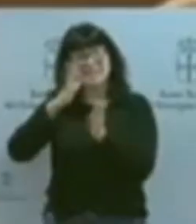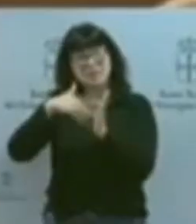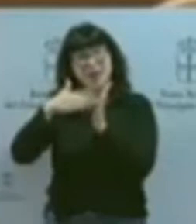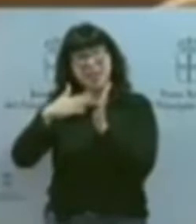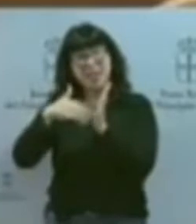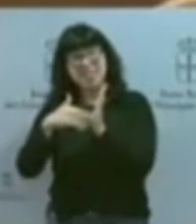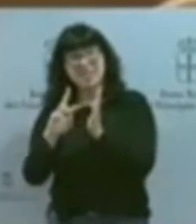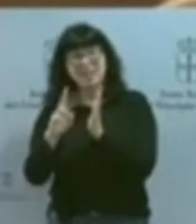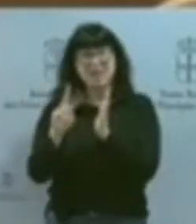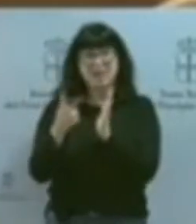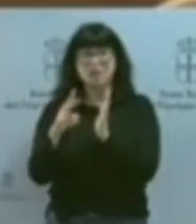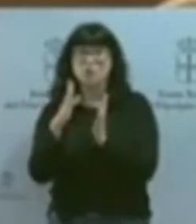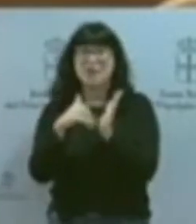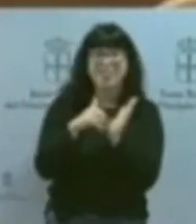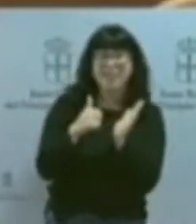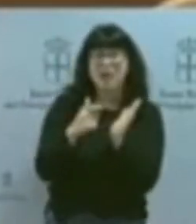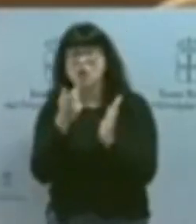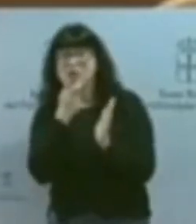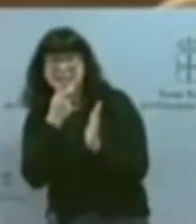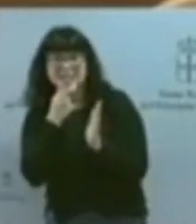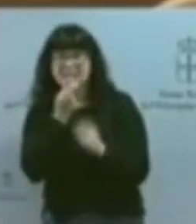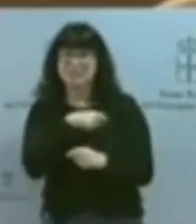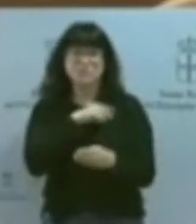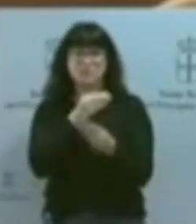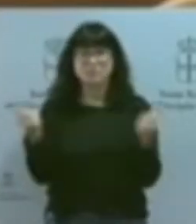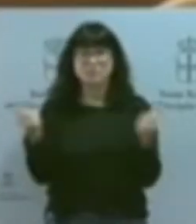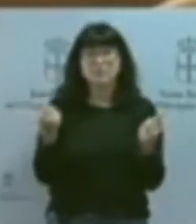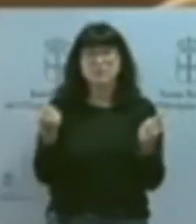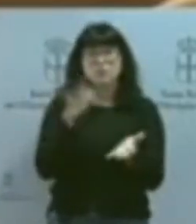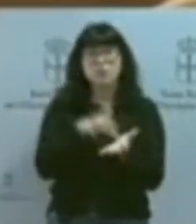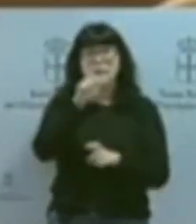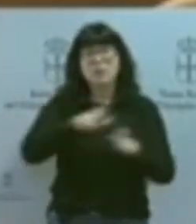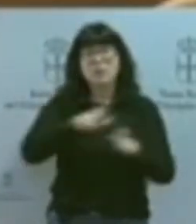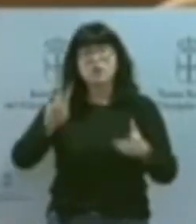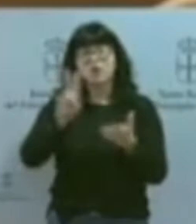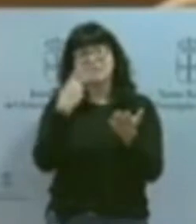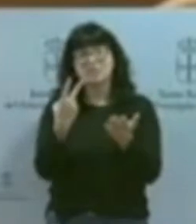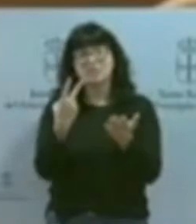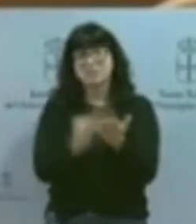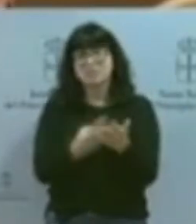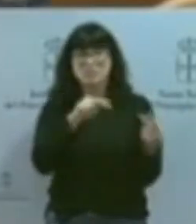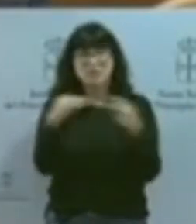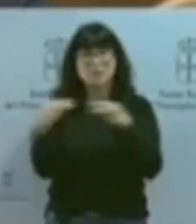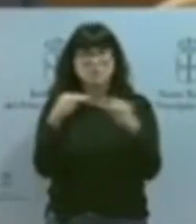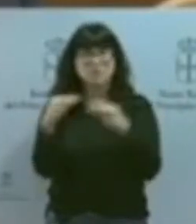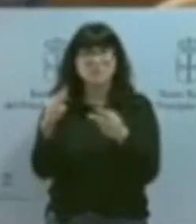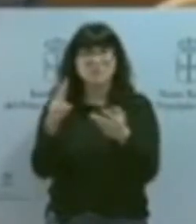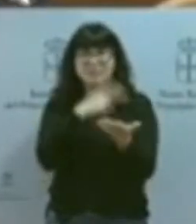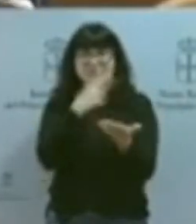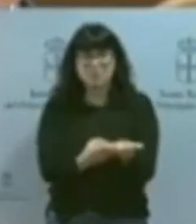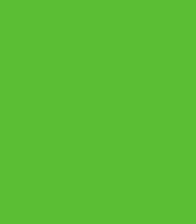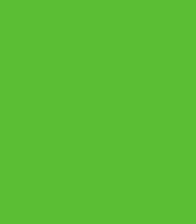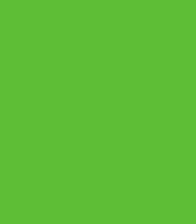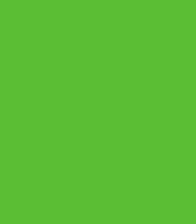Cuando los intérpretes de la llengua entran por la puerta de esta Cámara, que es lo que pretenden, no engaña a los asturianos, el sentido común político habrá salido por los grandes ventanales